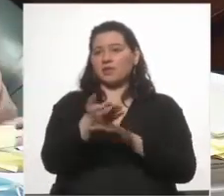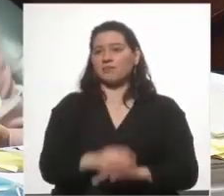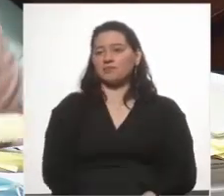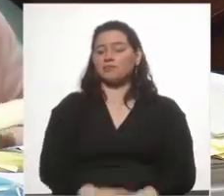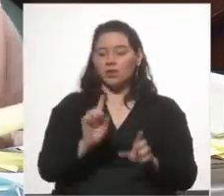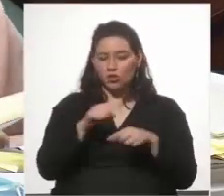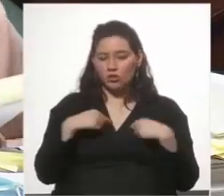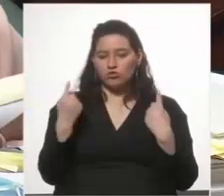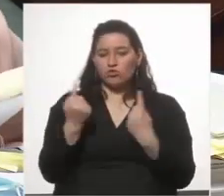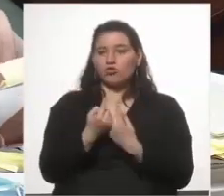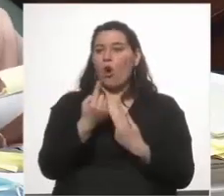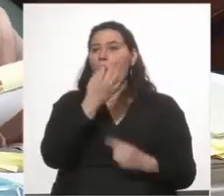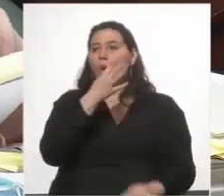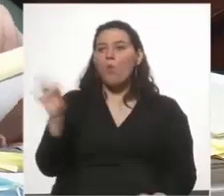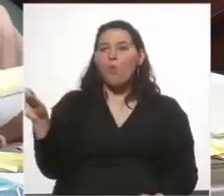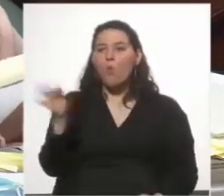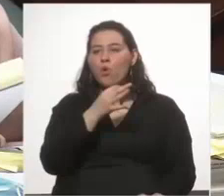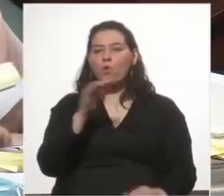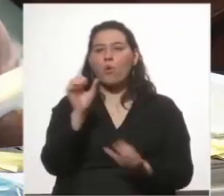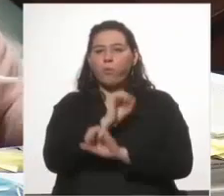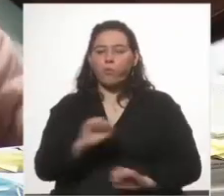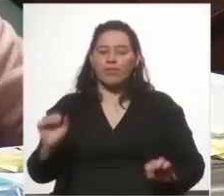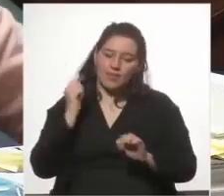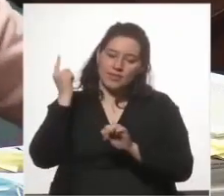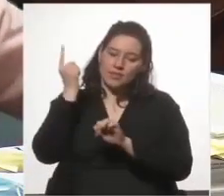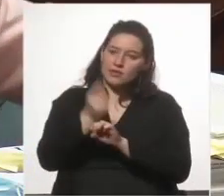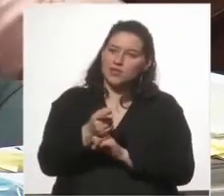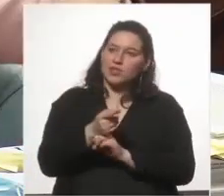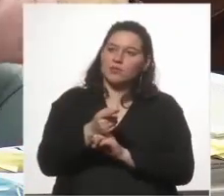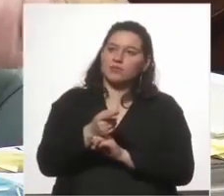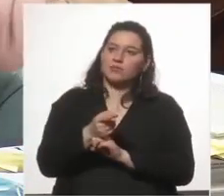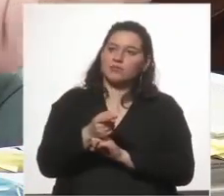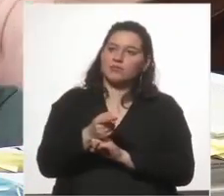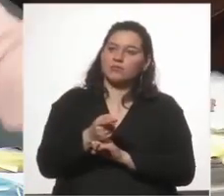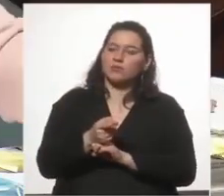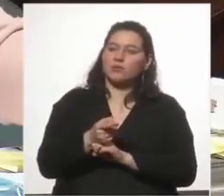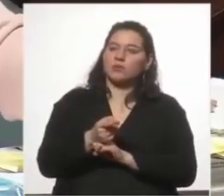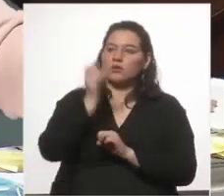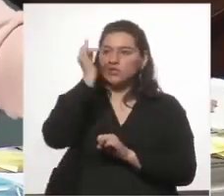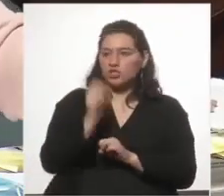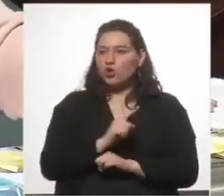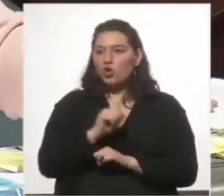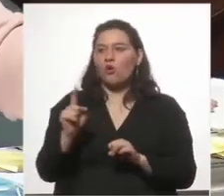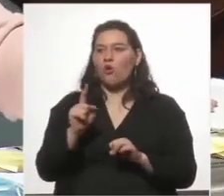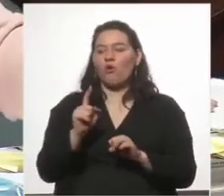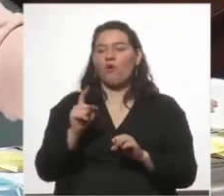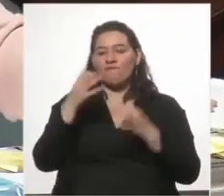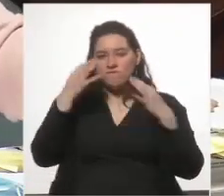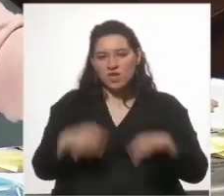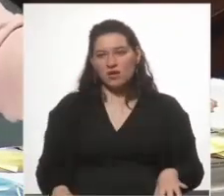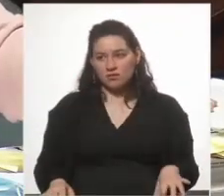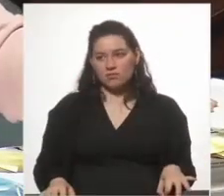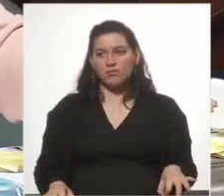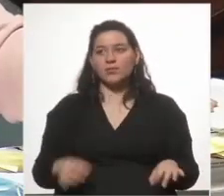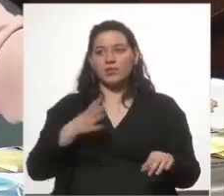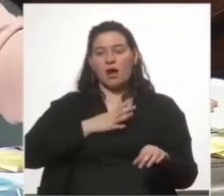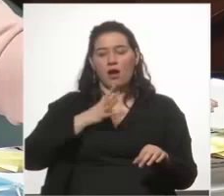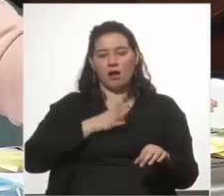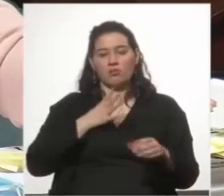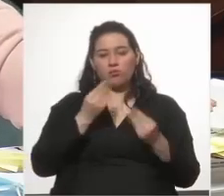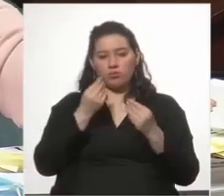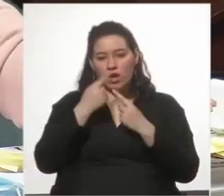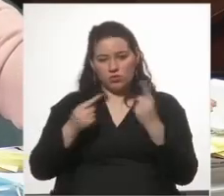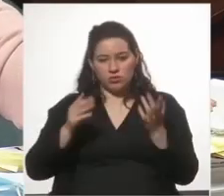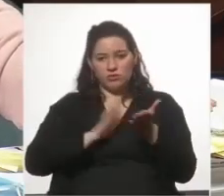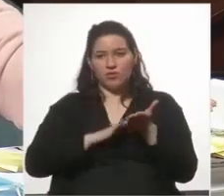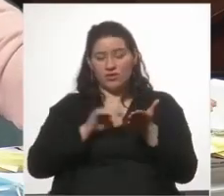Nosotros somos los únicos que podemos decidir si esto está bien o está mal, si tiene elementos de comisión suficientes.